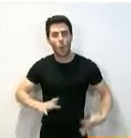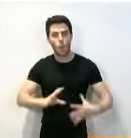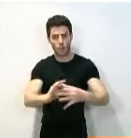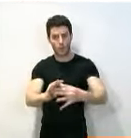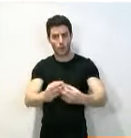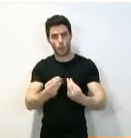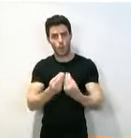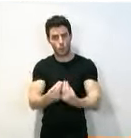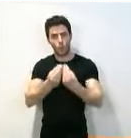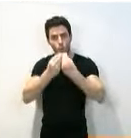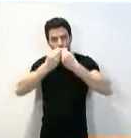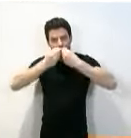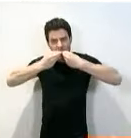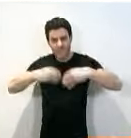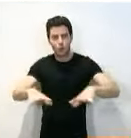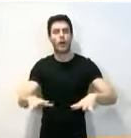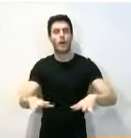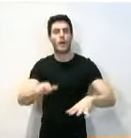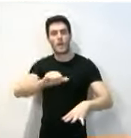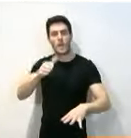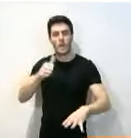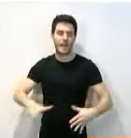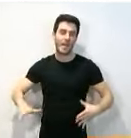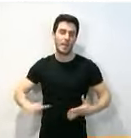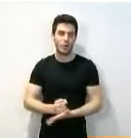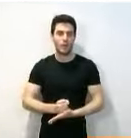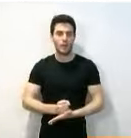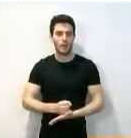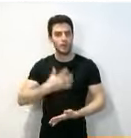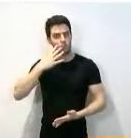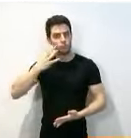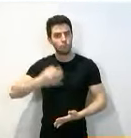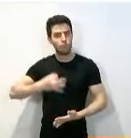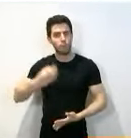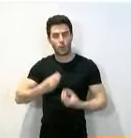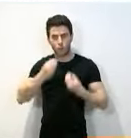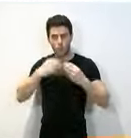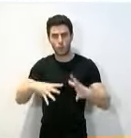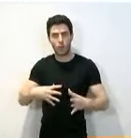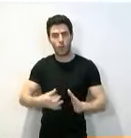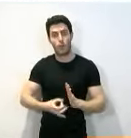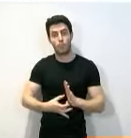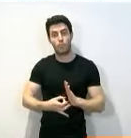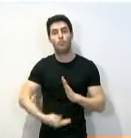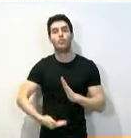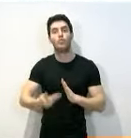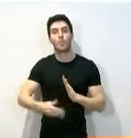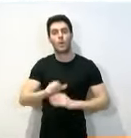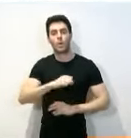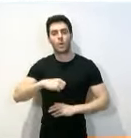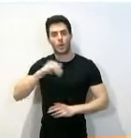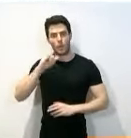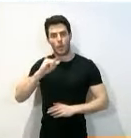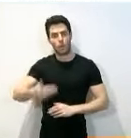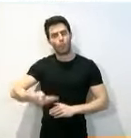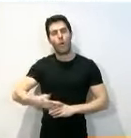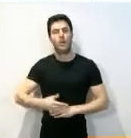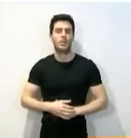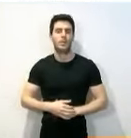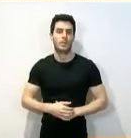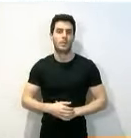con toda la historia de Enájera, que seguramente sea una de las historias más ricas de esta comunidad, seguramente porque